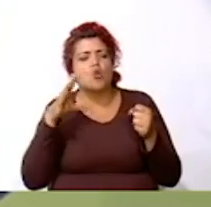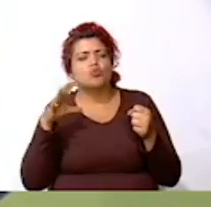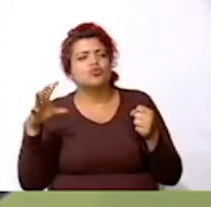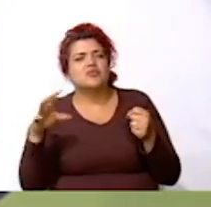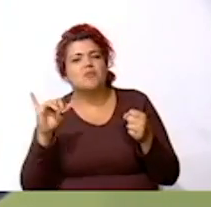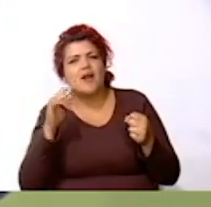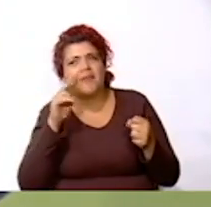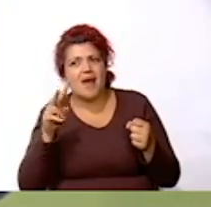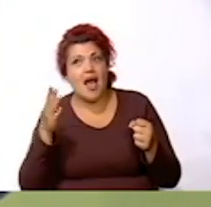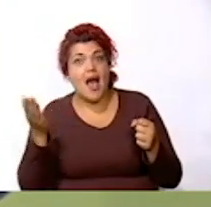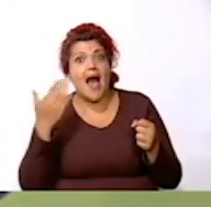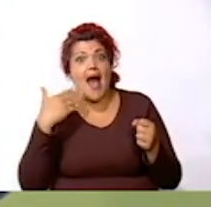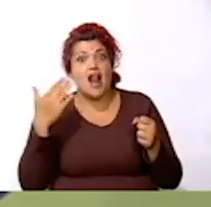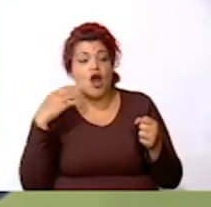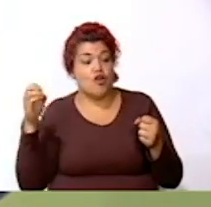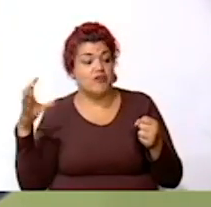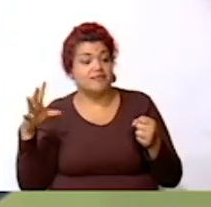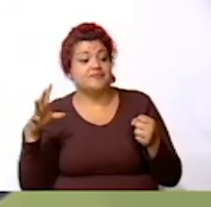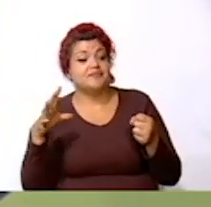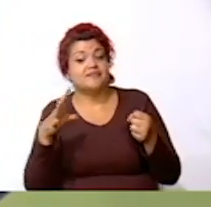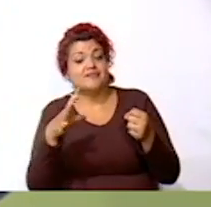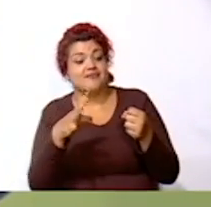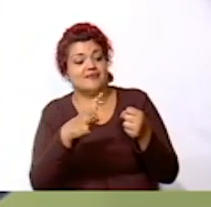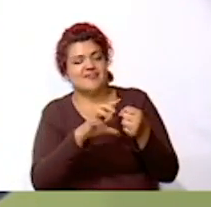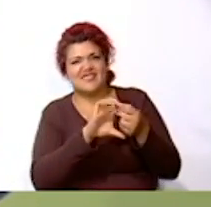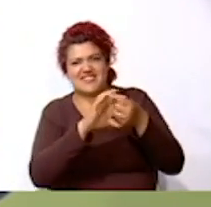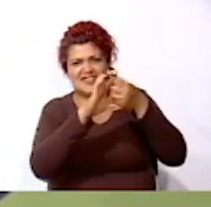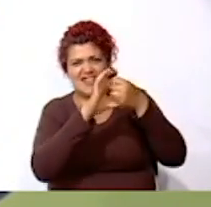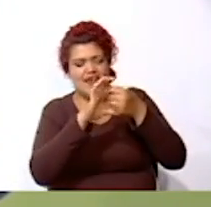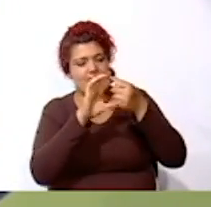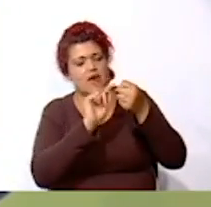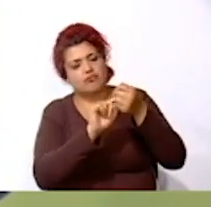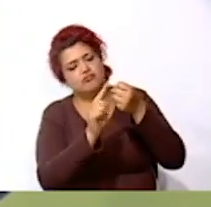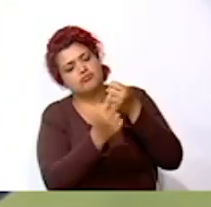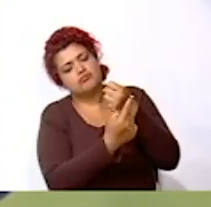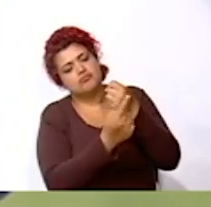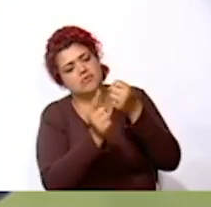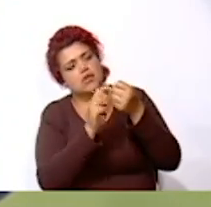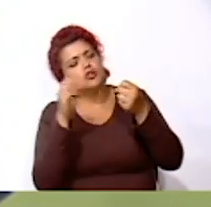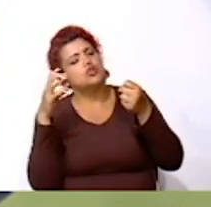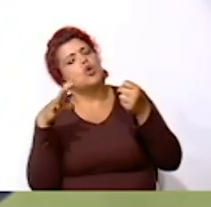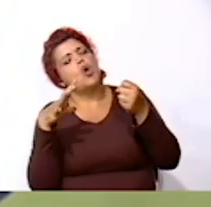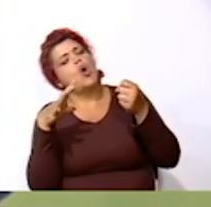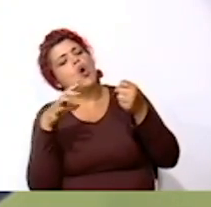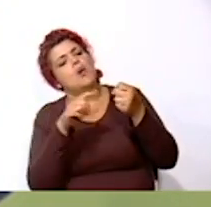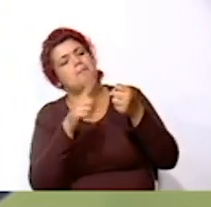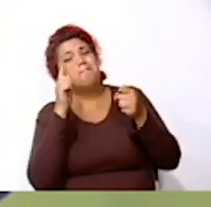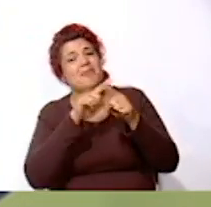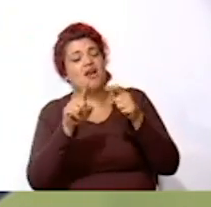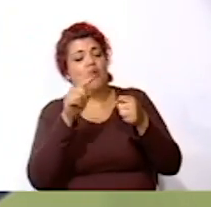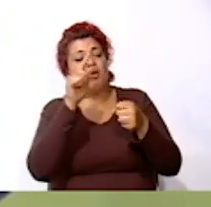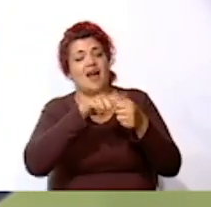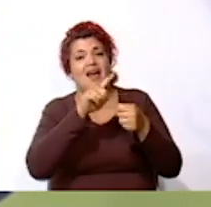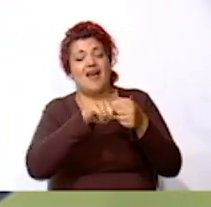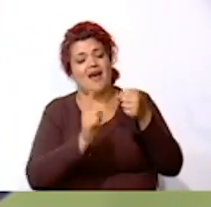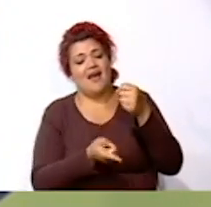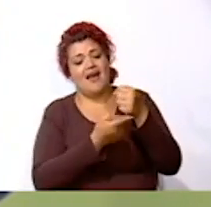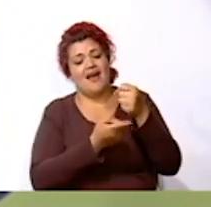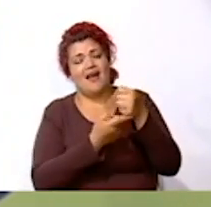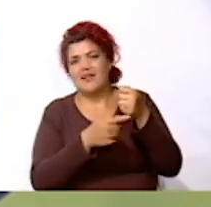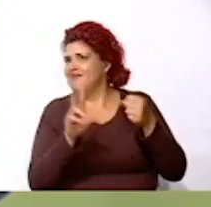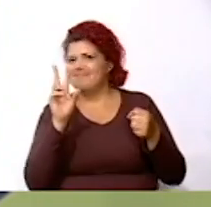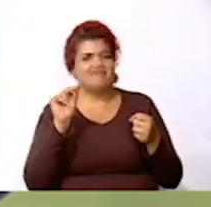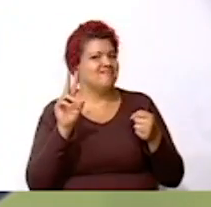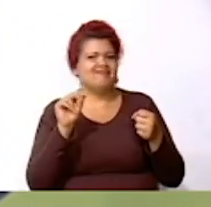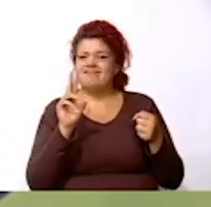El calor Y la luz del sol Llega hacia el centro Del planeta Pero no así En los extremos O en los polos